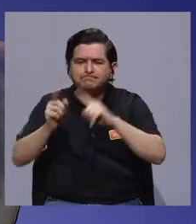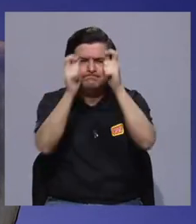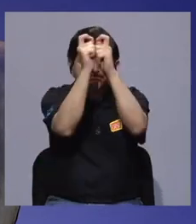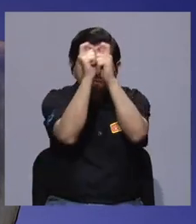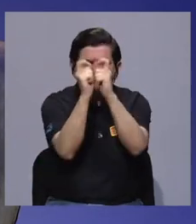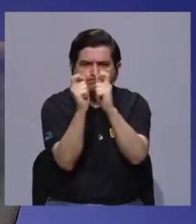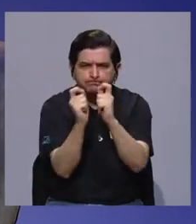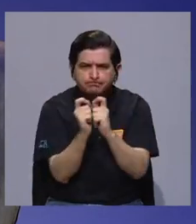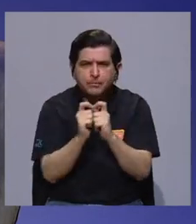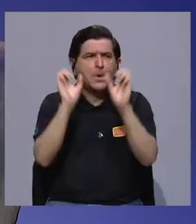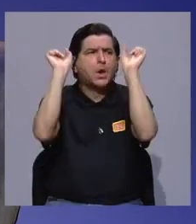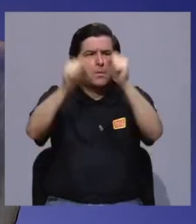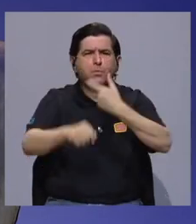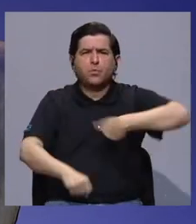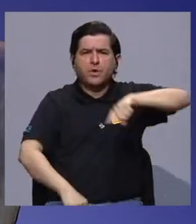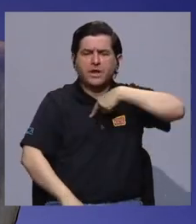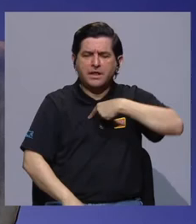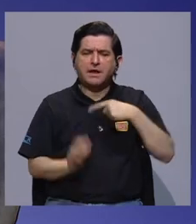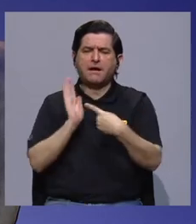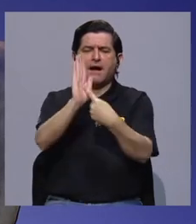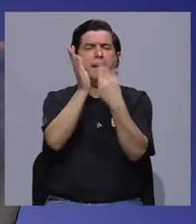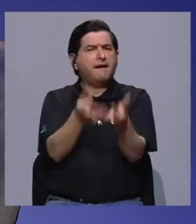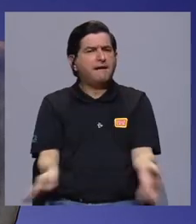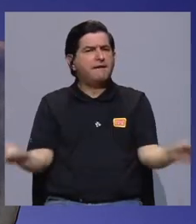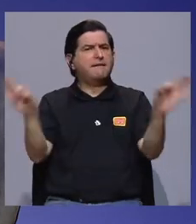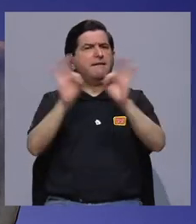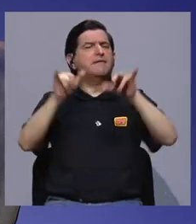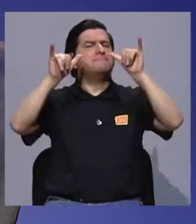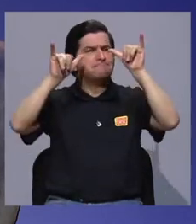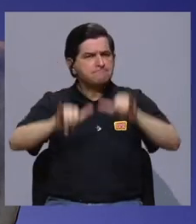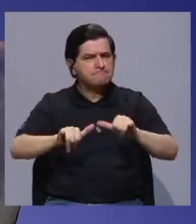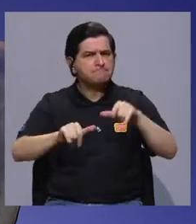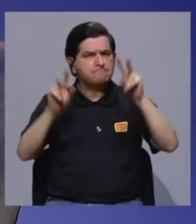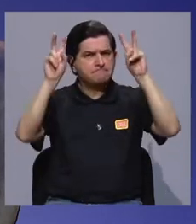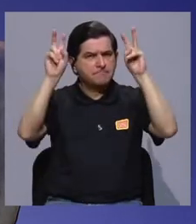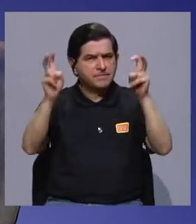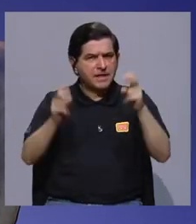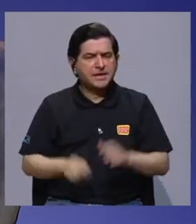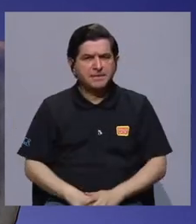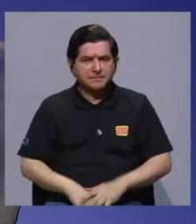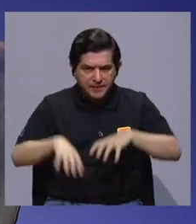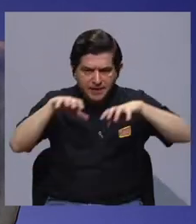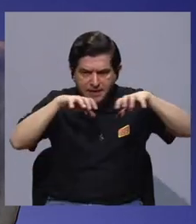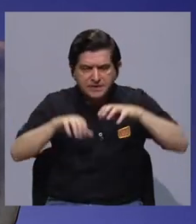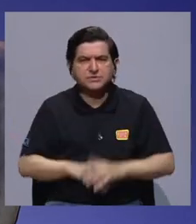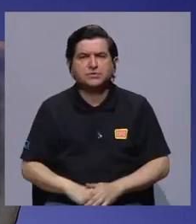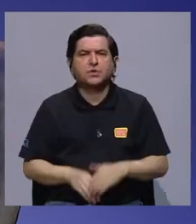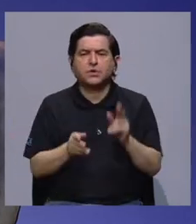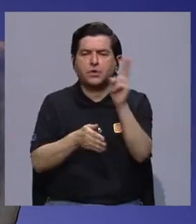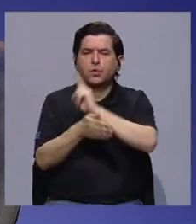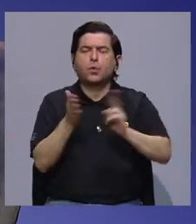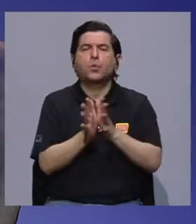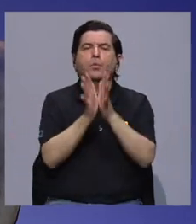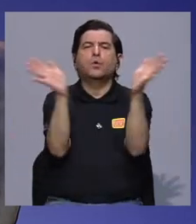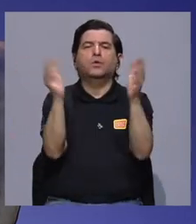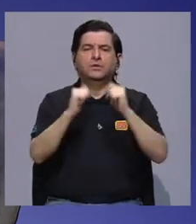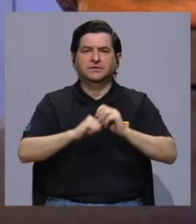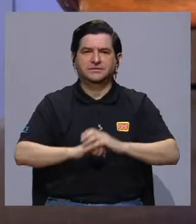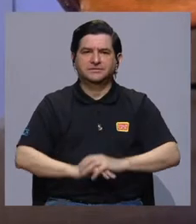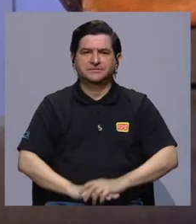una serie de detalles que nos pueden ilustrar la importancia de mantener este tema activo en las universidades públicas.